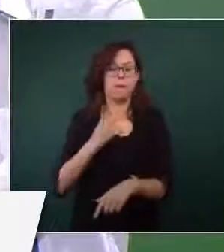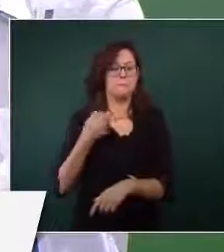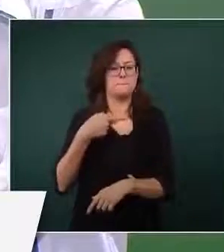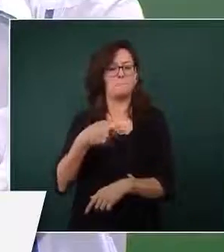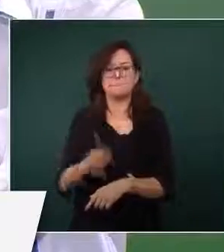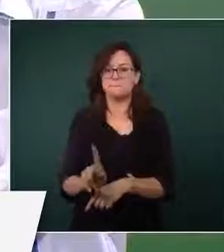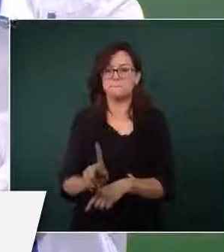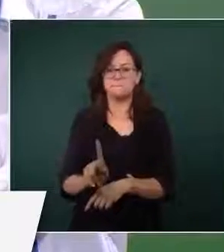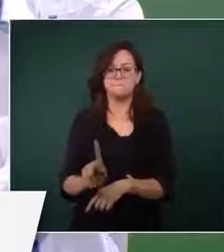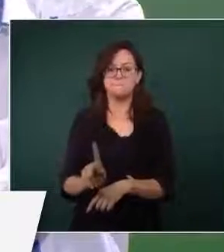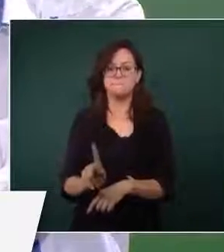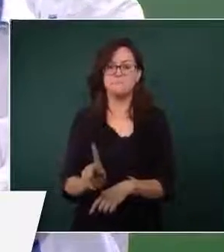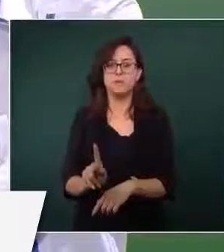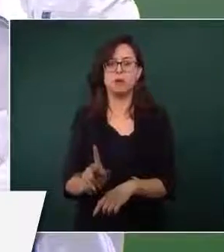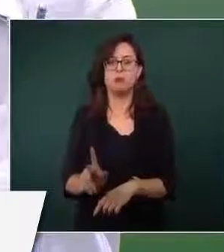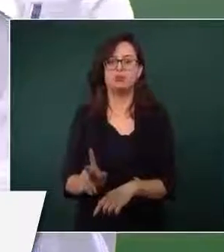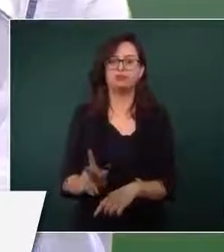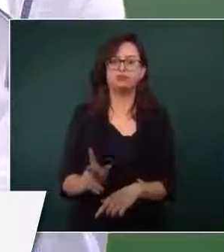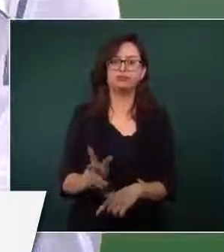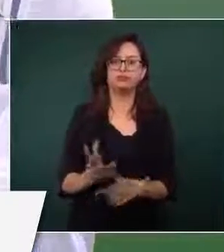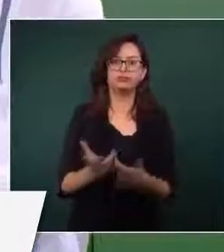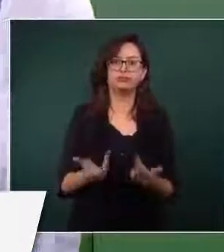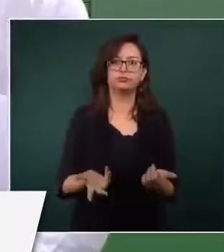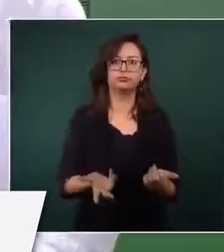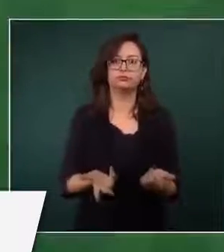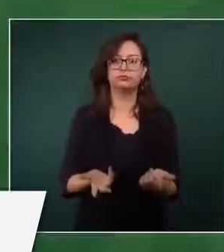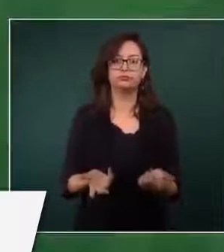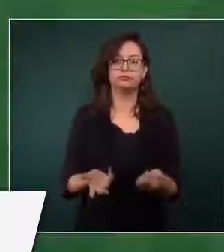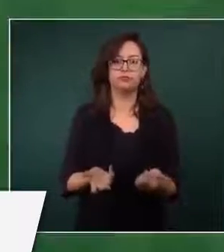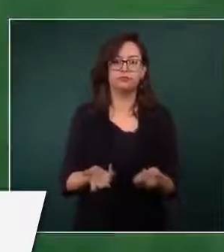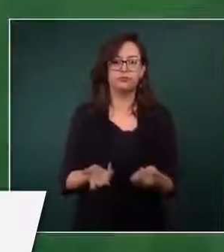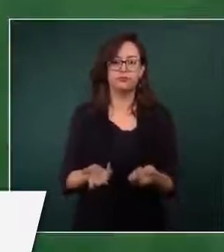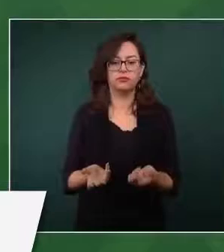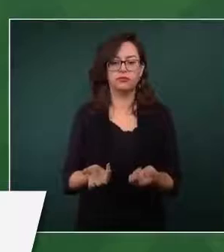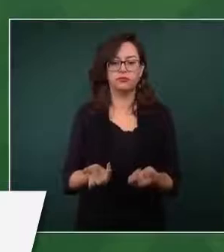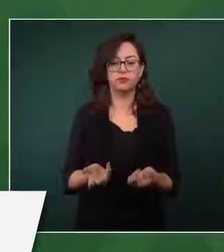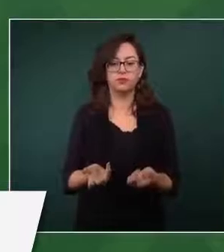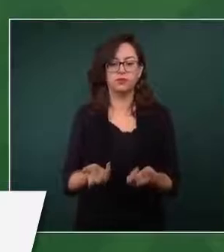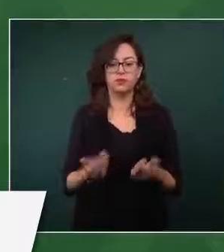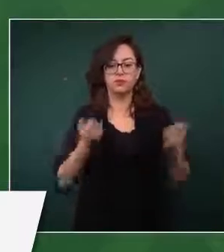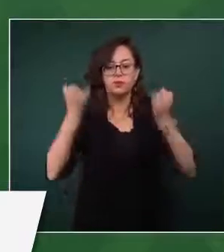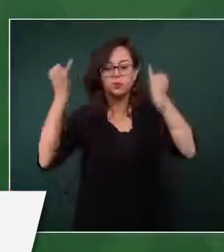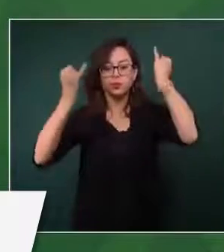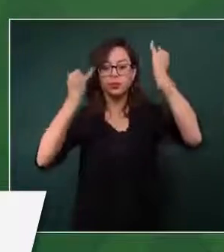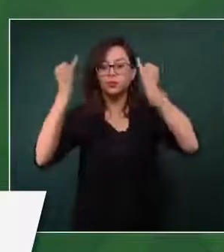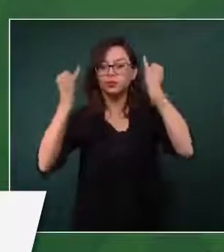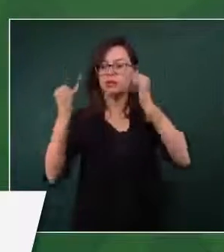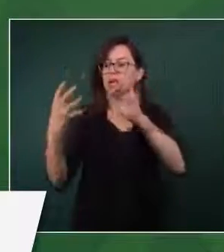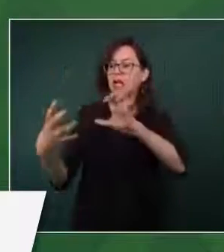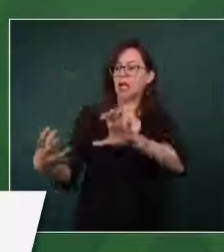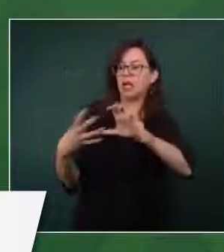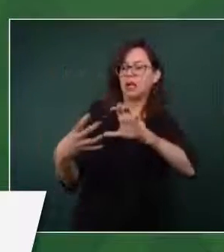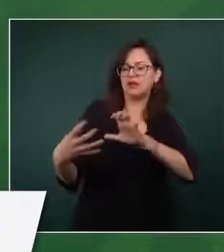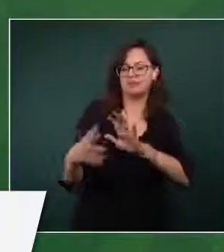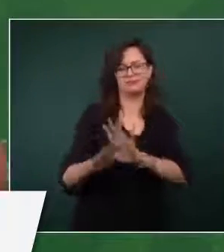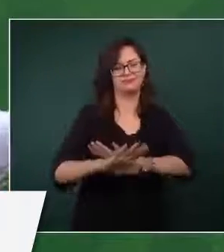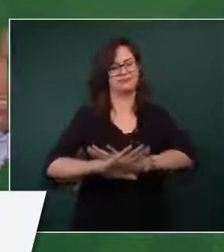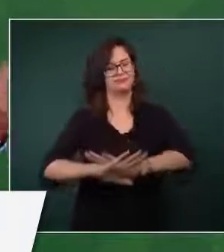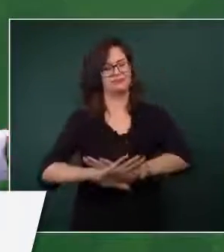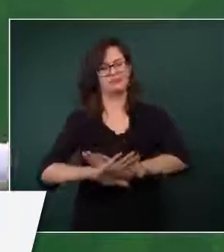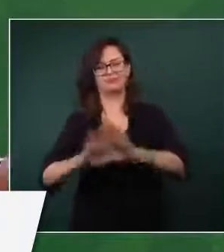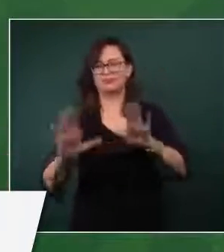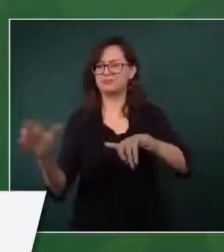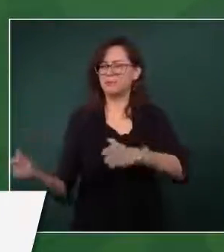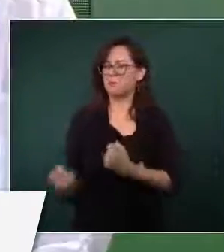crear expectativas de pleito, de